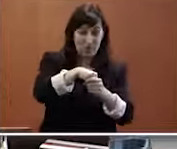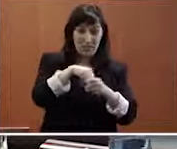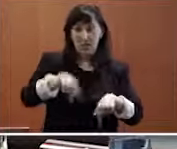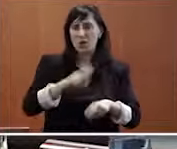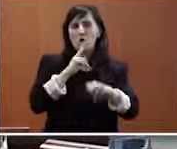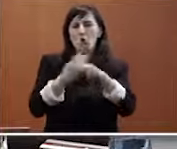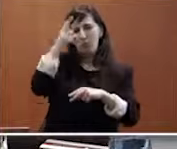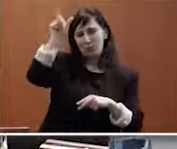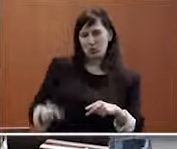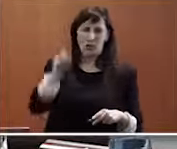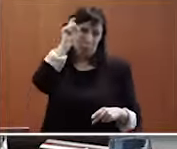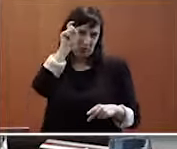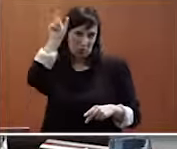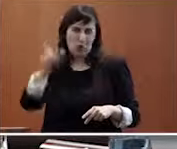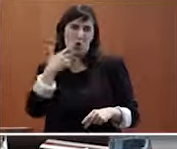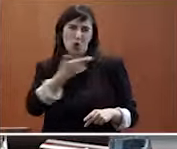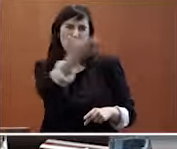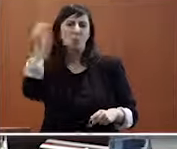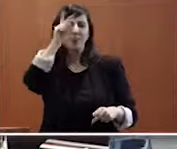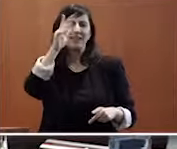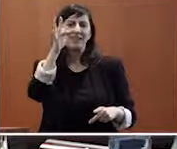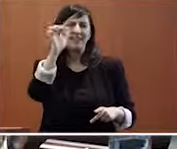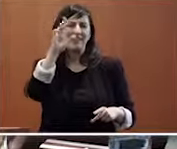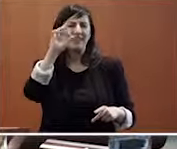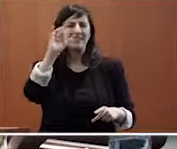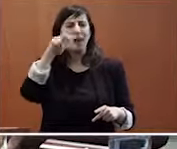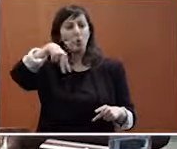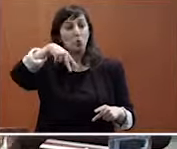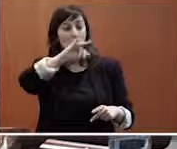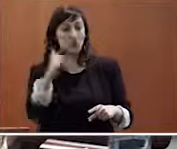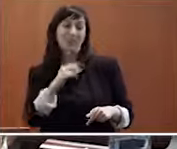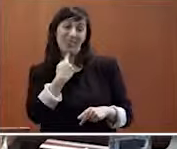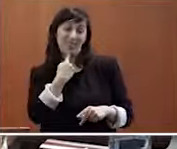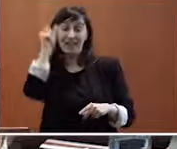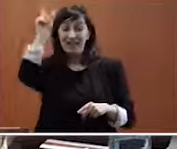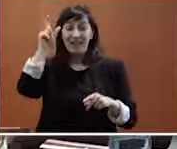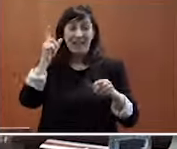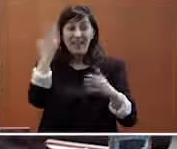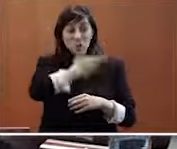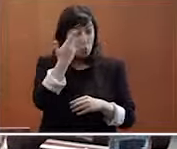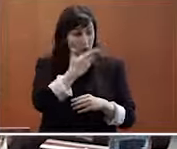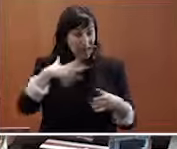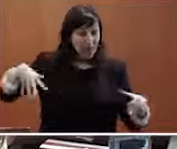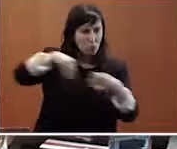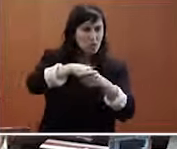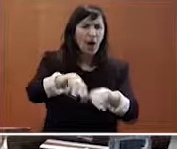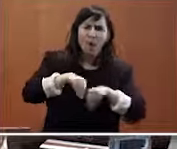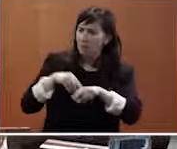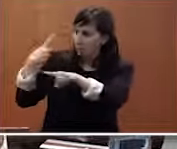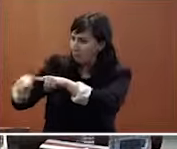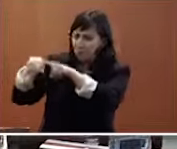facultade referente, que seguramente conhecerán a profesora Teresa Núñez, a escola inclusiva acepta a diferencia,